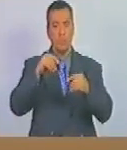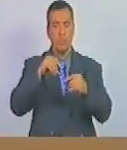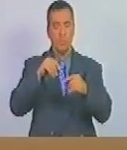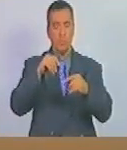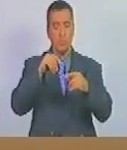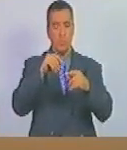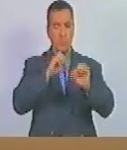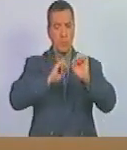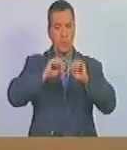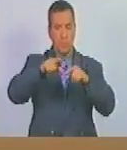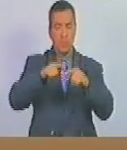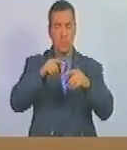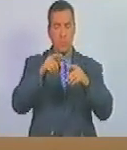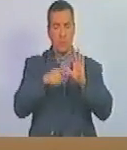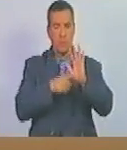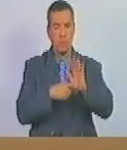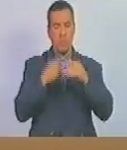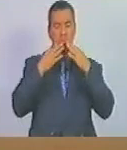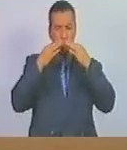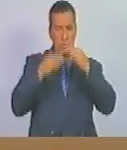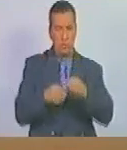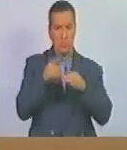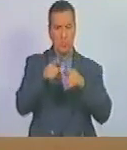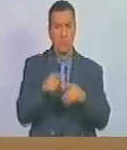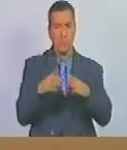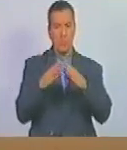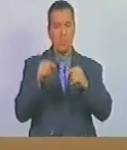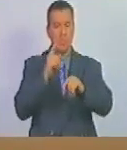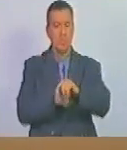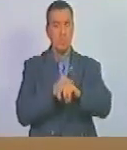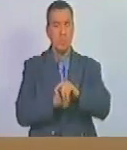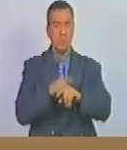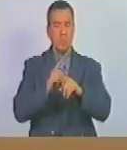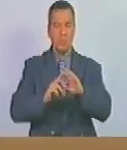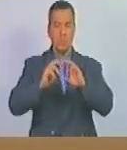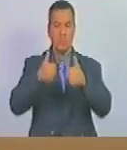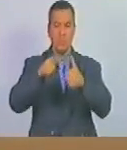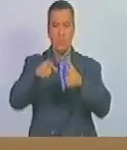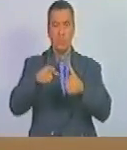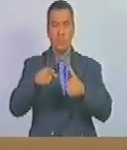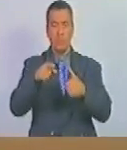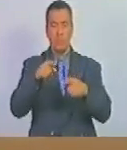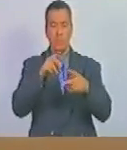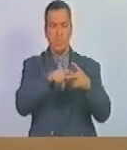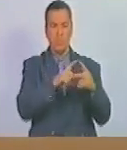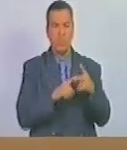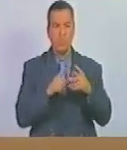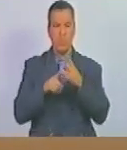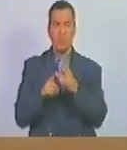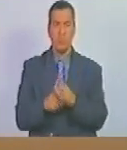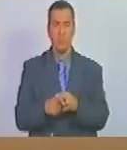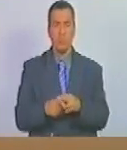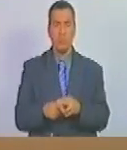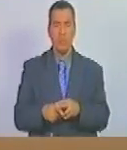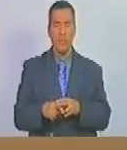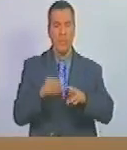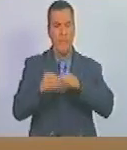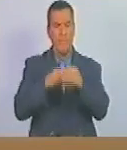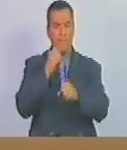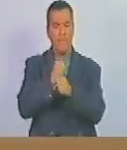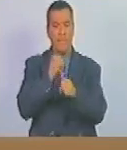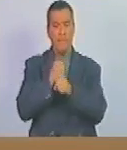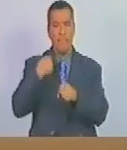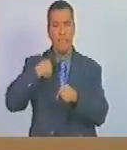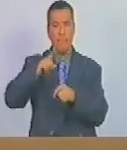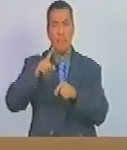aquí previstas garantizándose en todo momento los principios y prerrogativas que en materia laboral